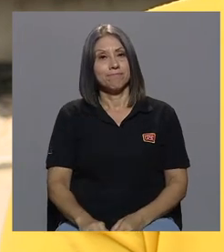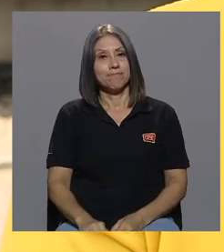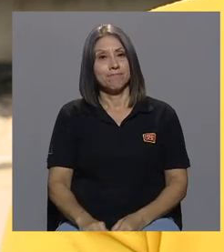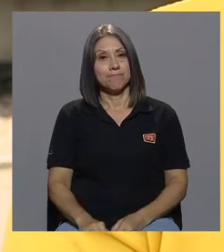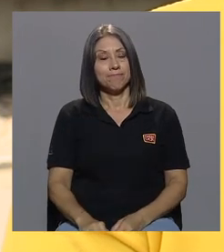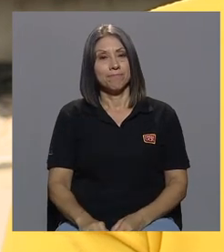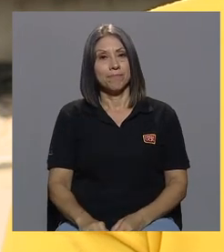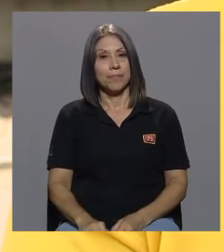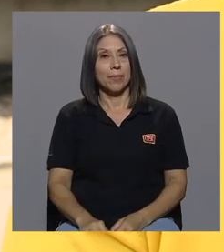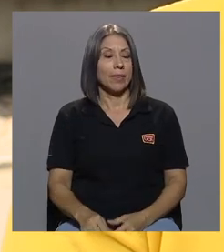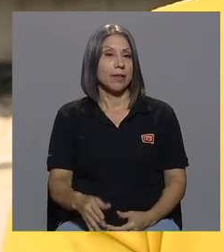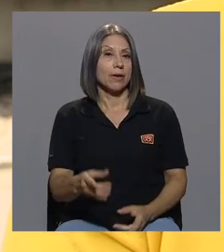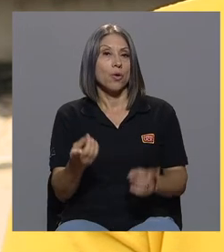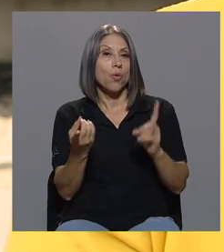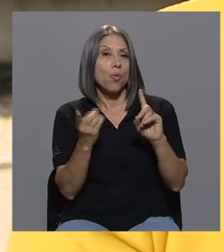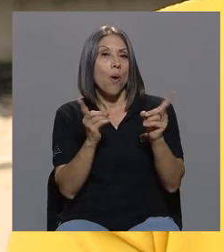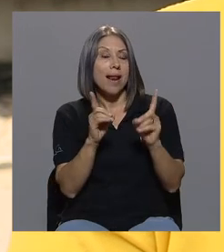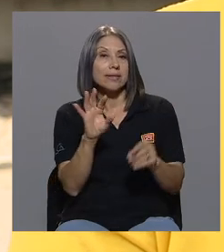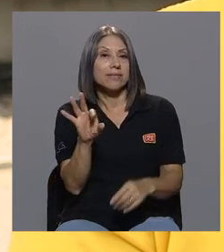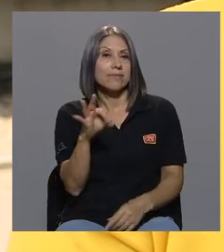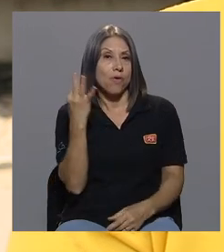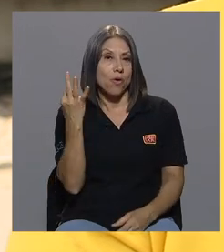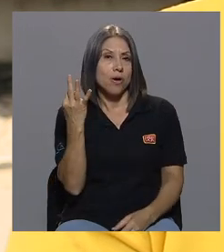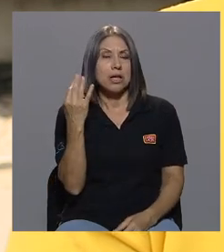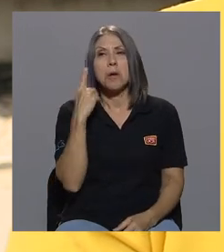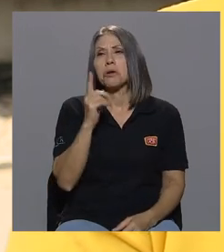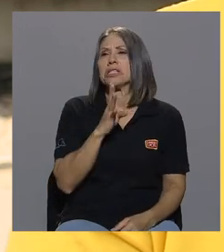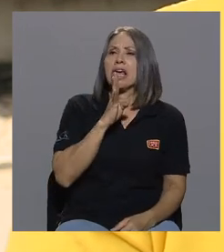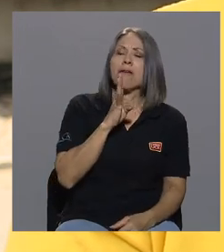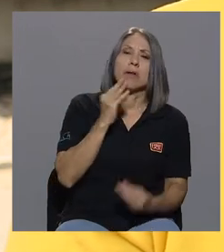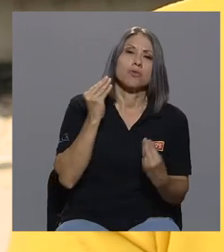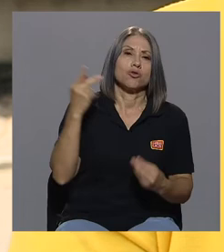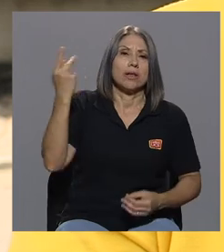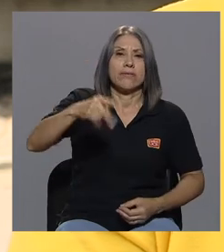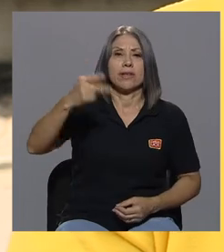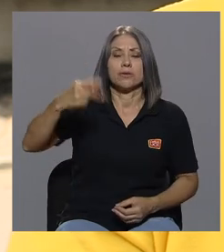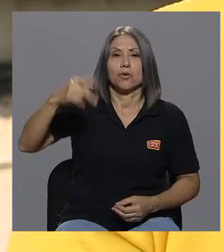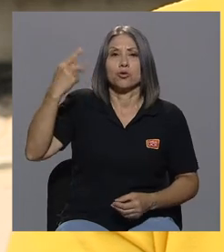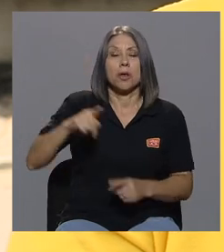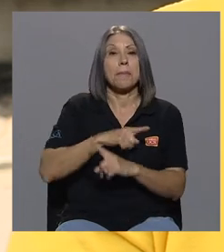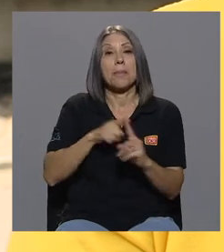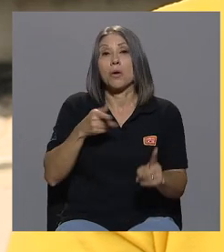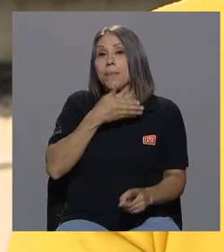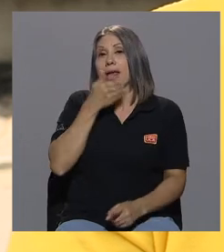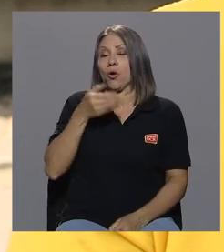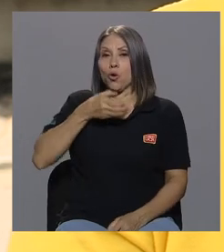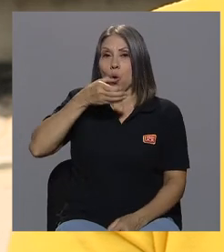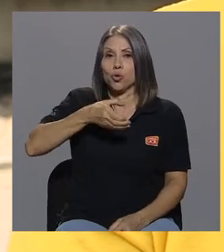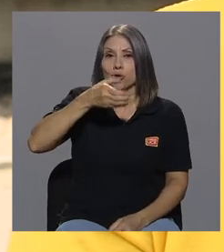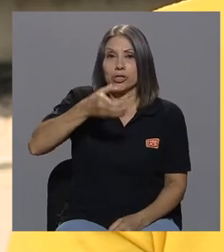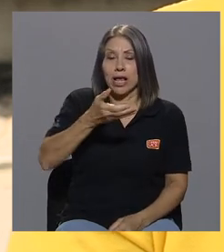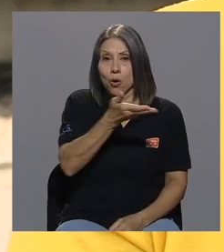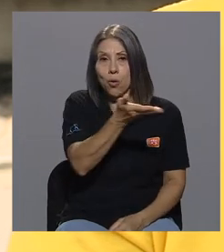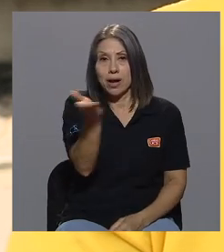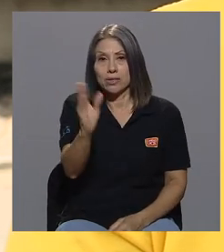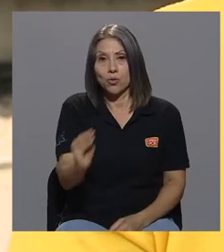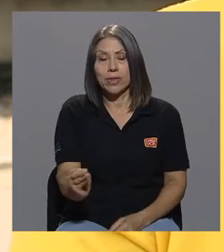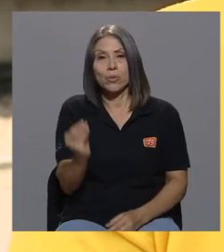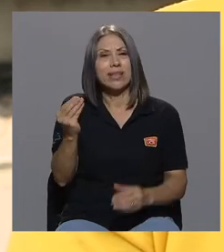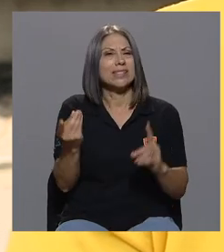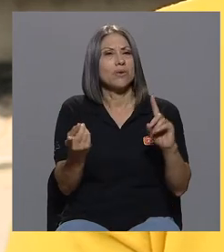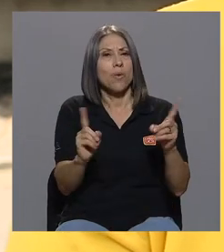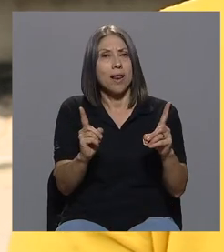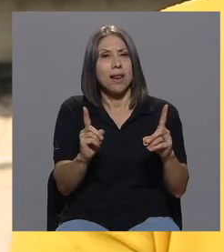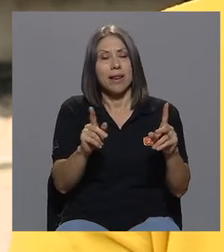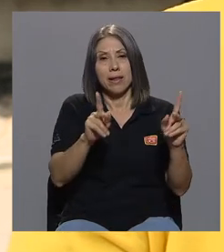qué mecanismos porque se habla mucho de riesgos pero cuál es el mejor consejo que le podemos dar a las juventudes y a las personas